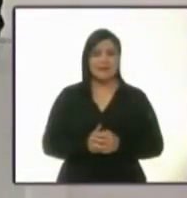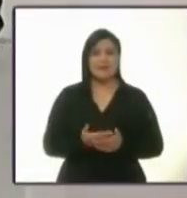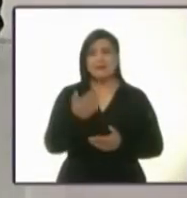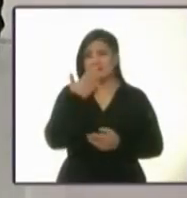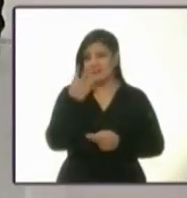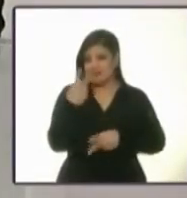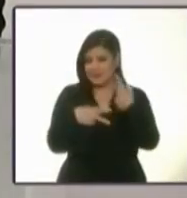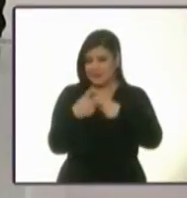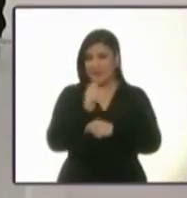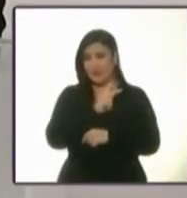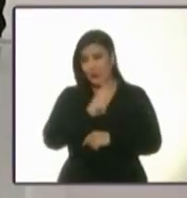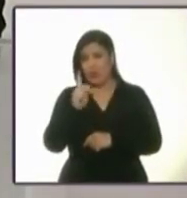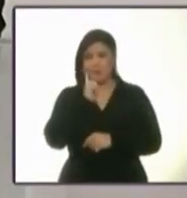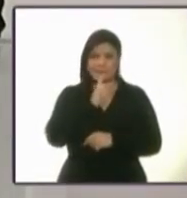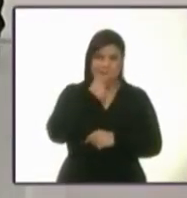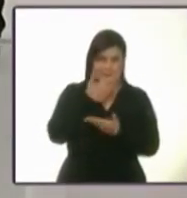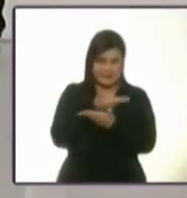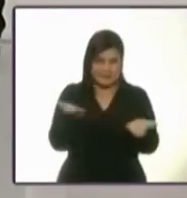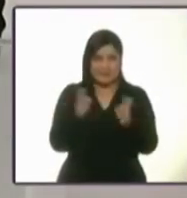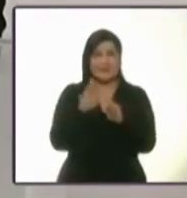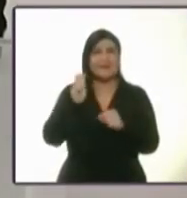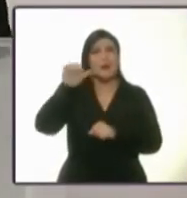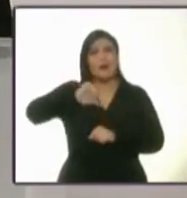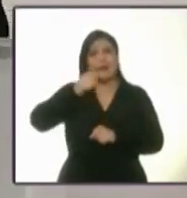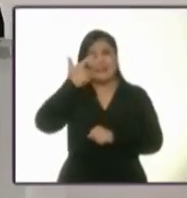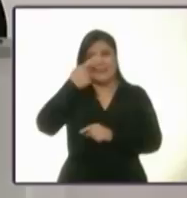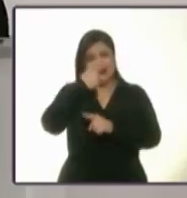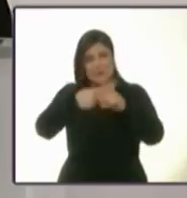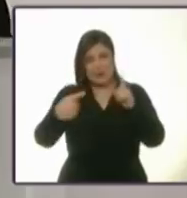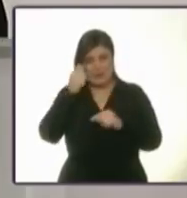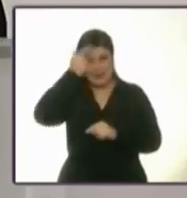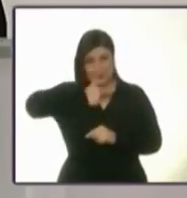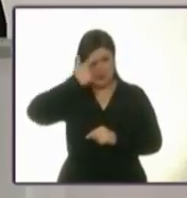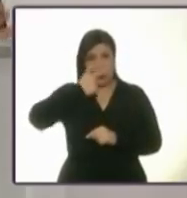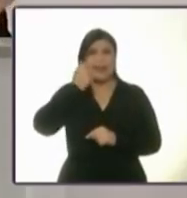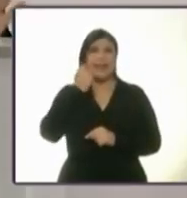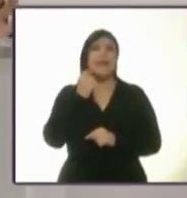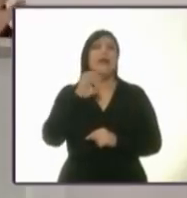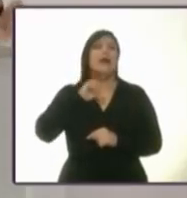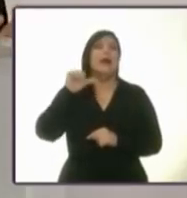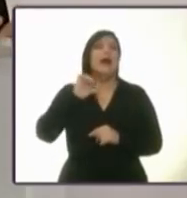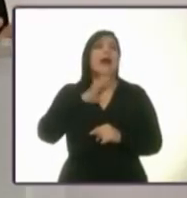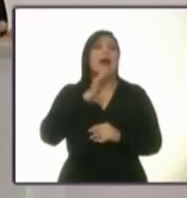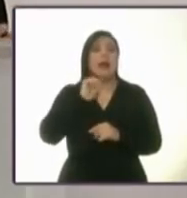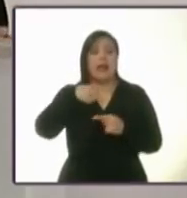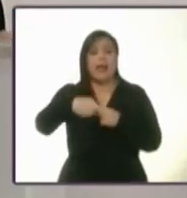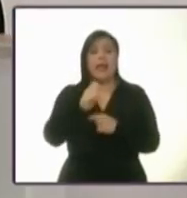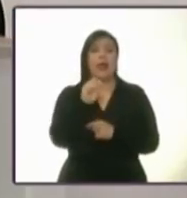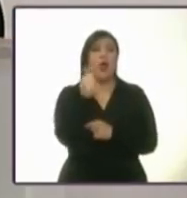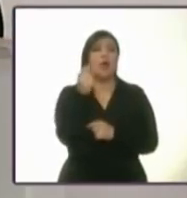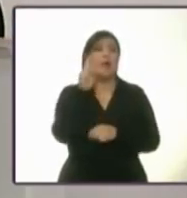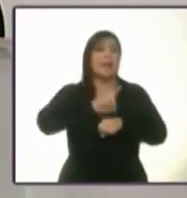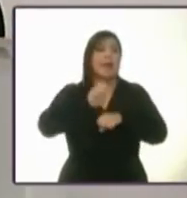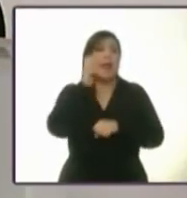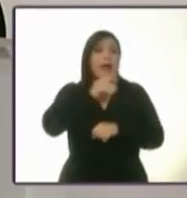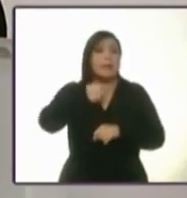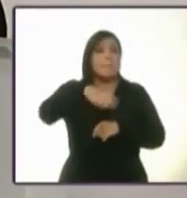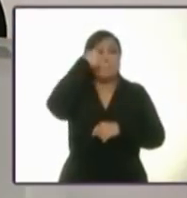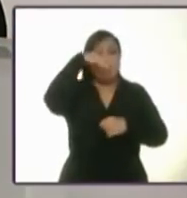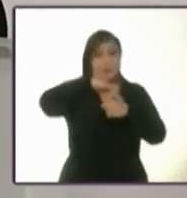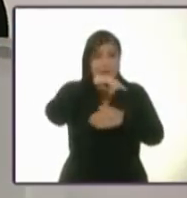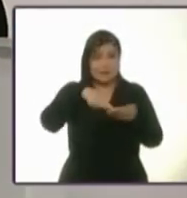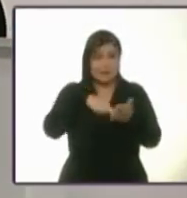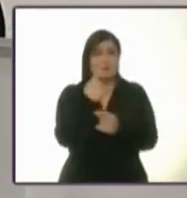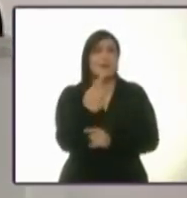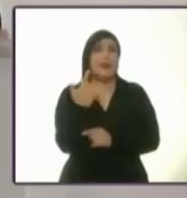Bienvenidos, bienvenidas, son las siete de la noche con treinta minutos, estamos a once días de la jornada electoral del primero de